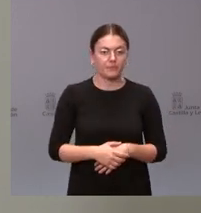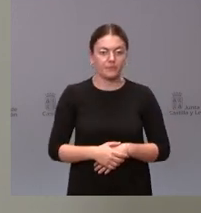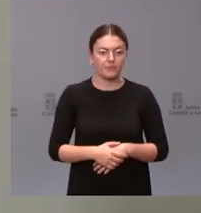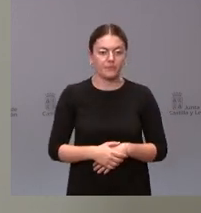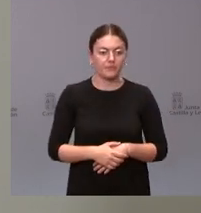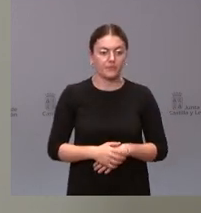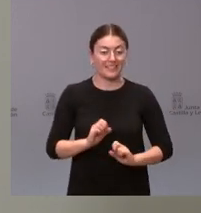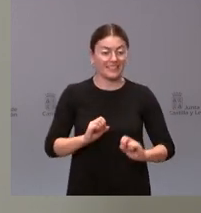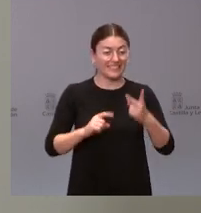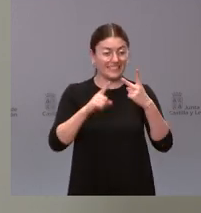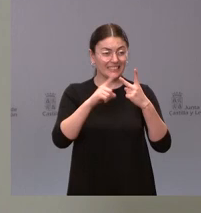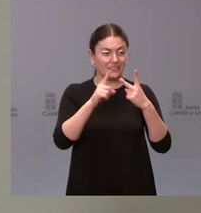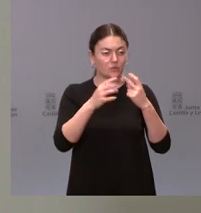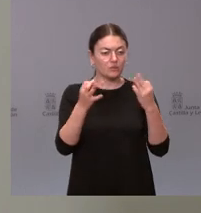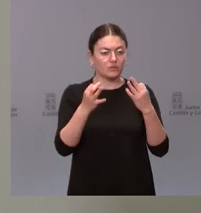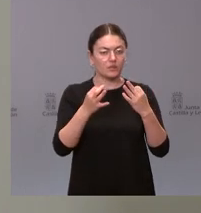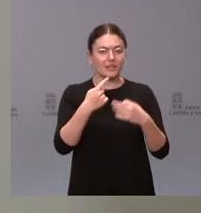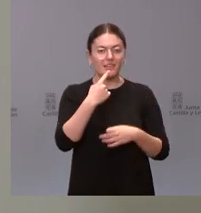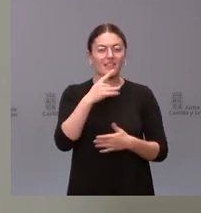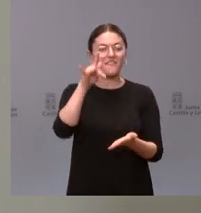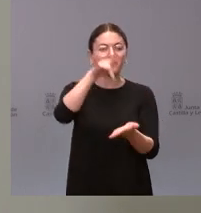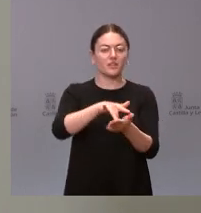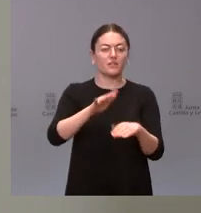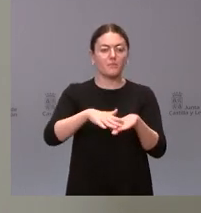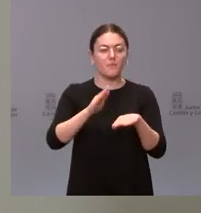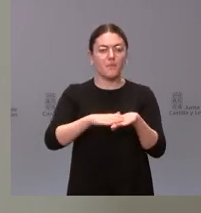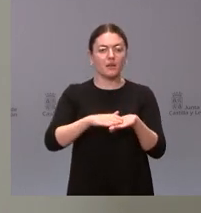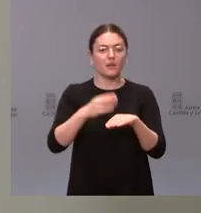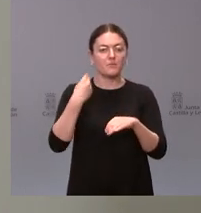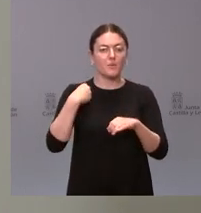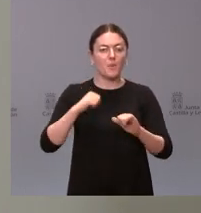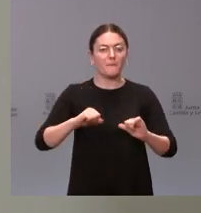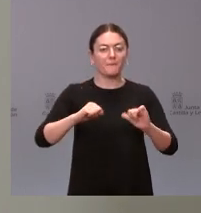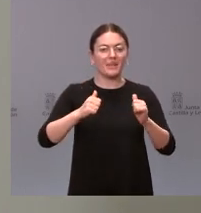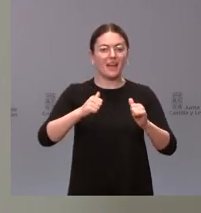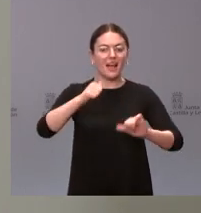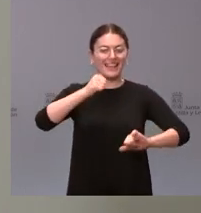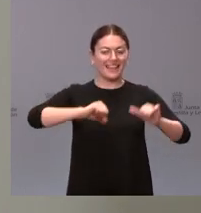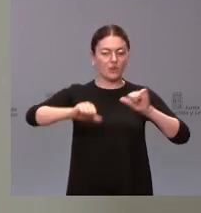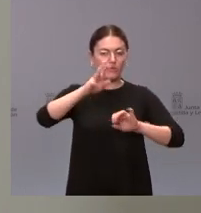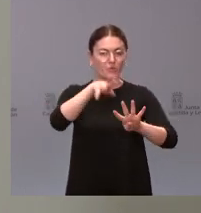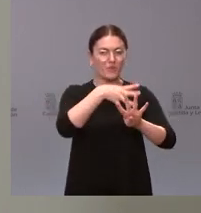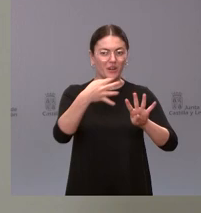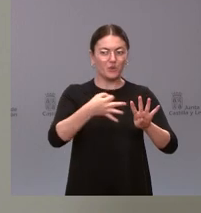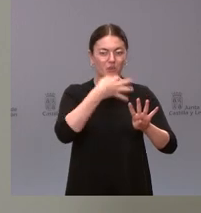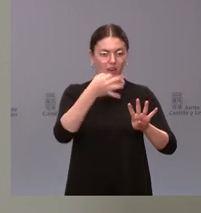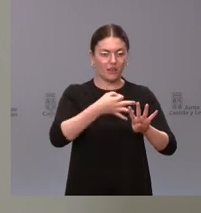en segundo lugar me planteaba la fecha para la entrada en vigor de los quirófanos por la tarde